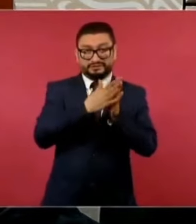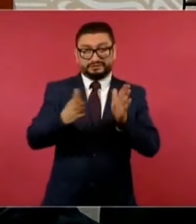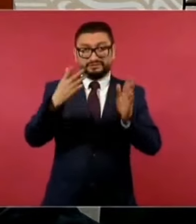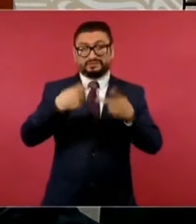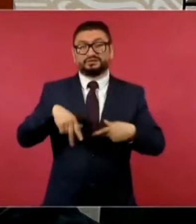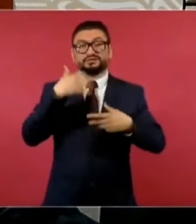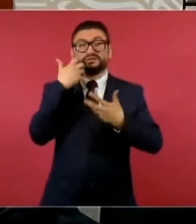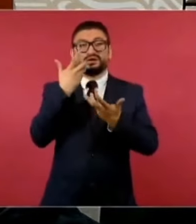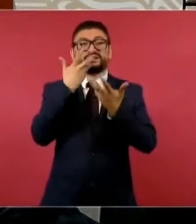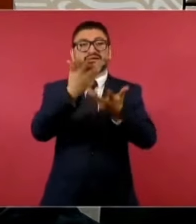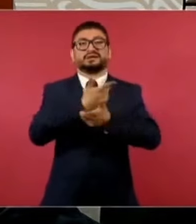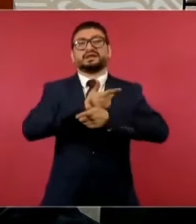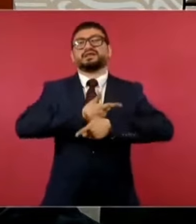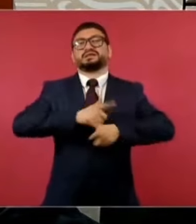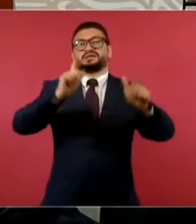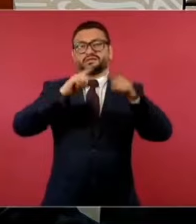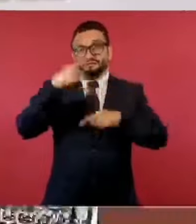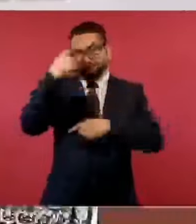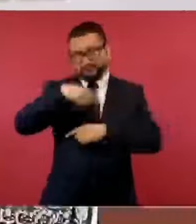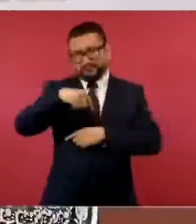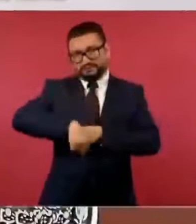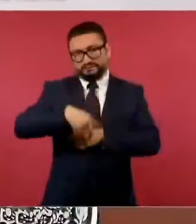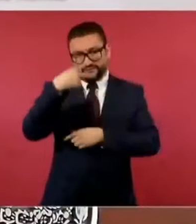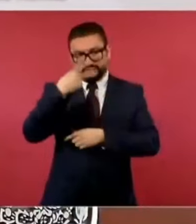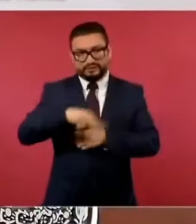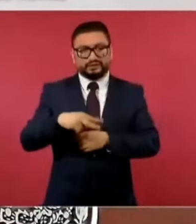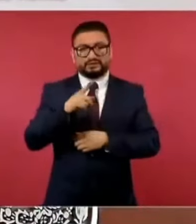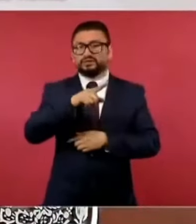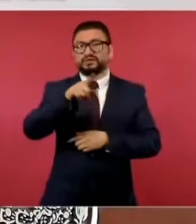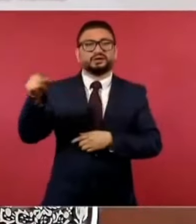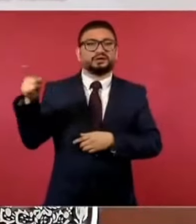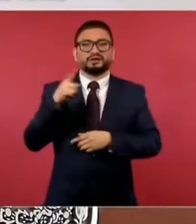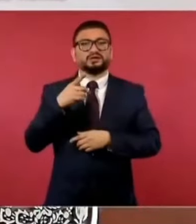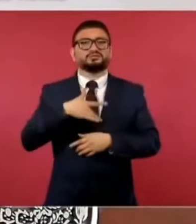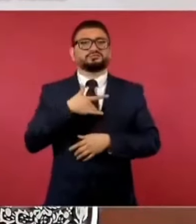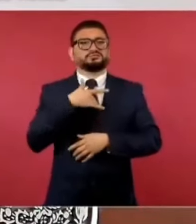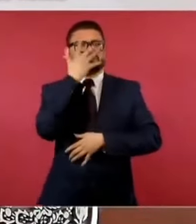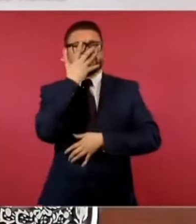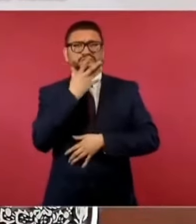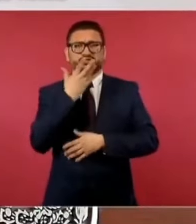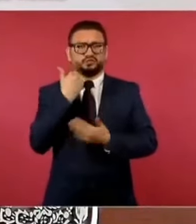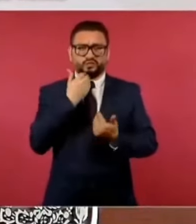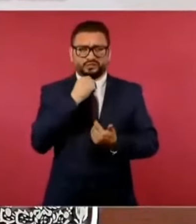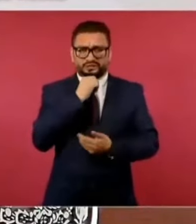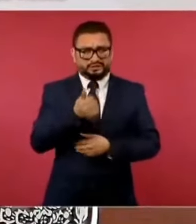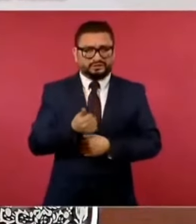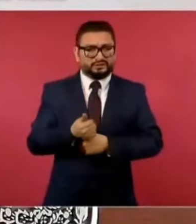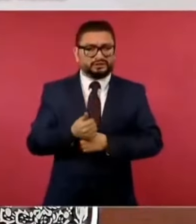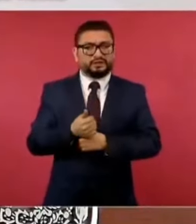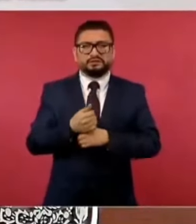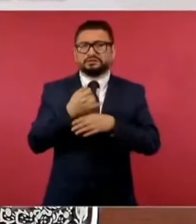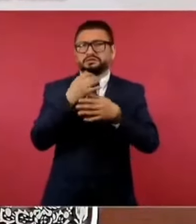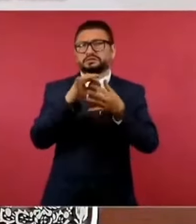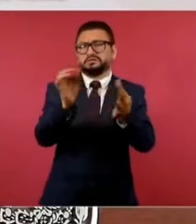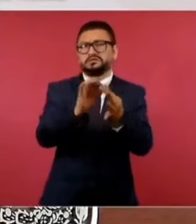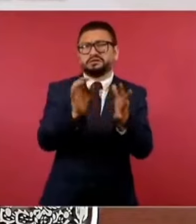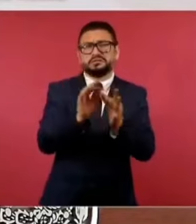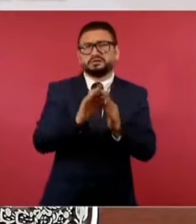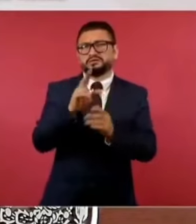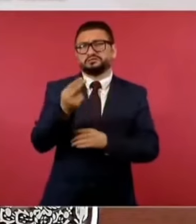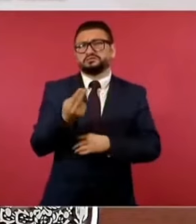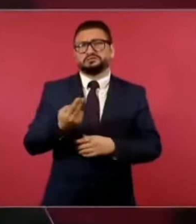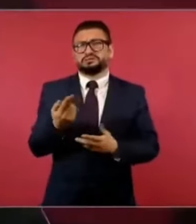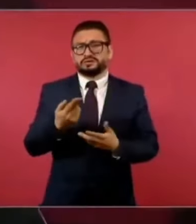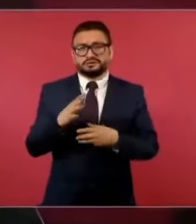libertades en México no tiene nada que alergonzarse ni darle explicaciones a las